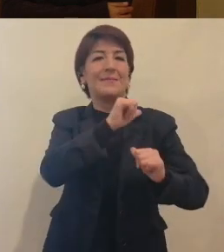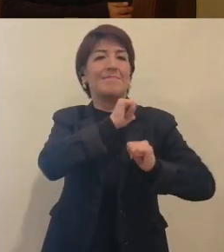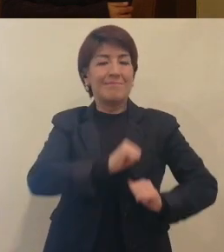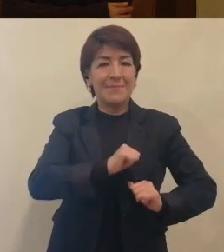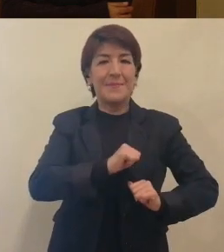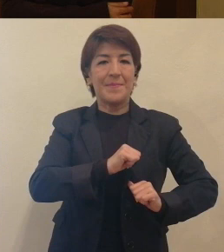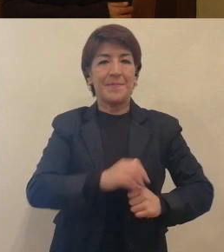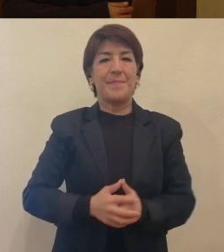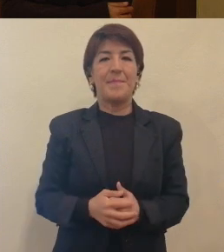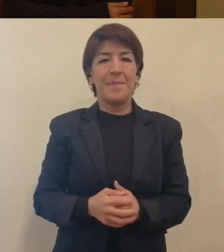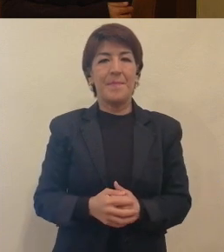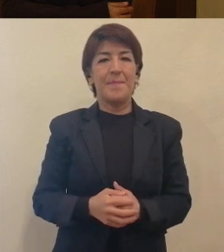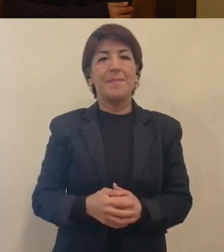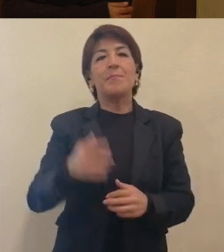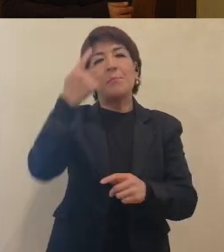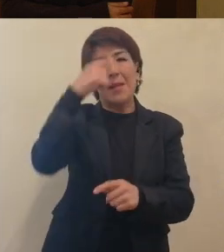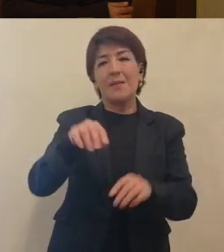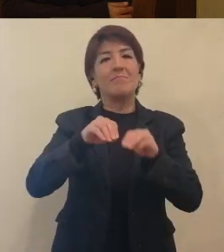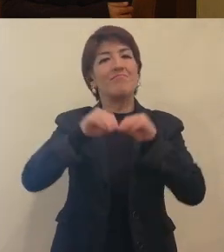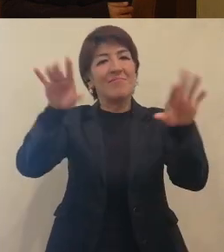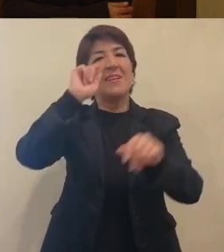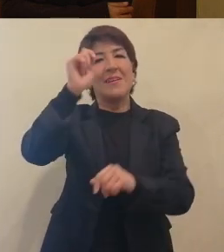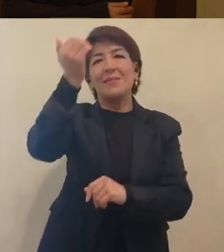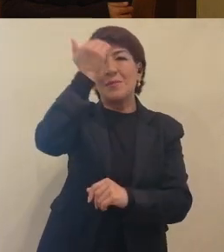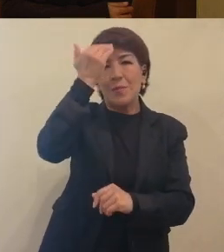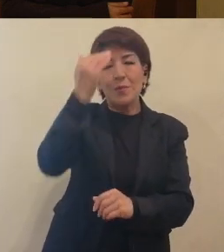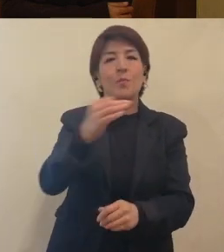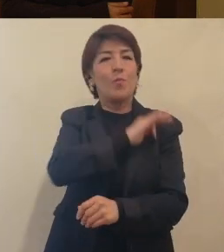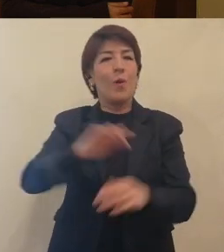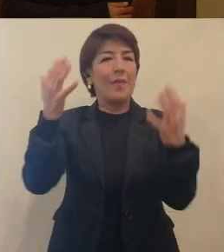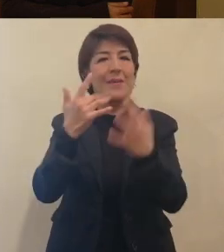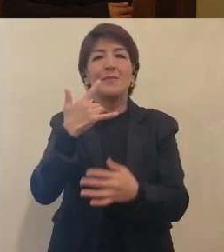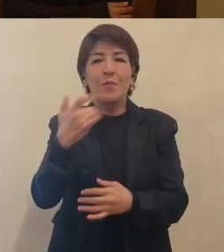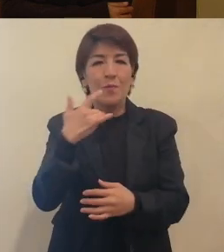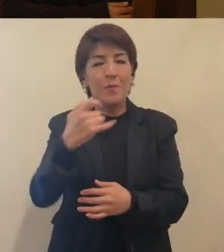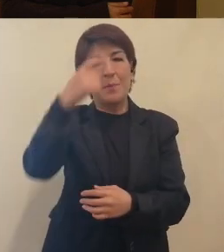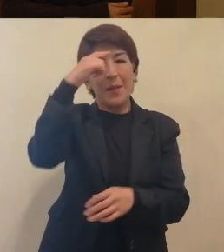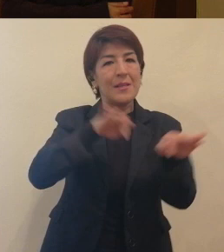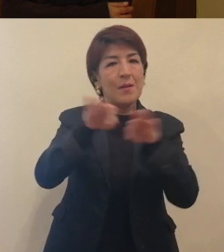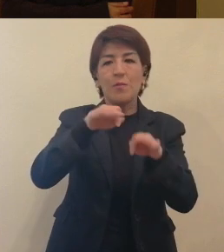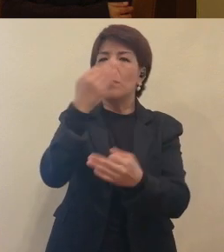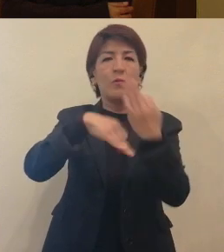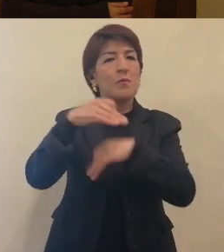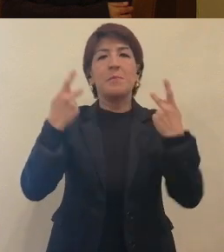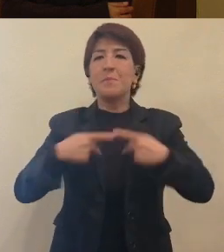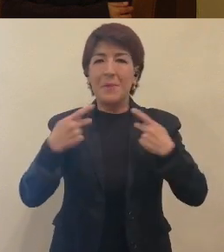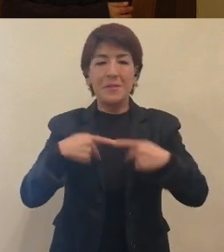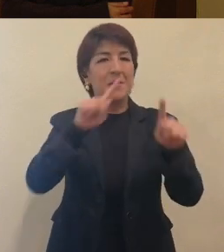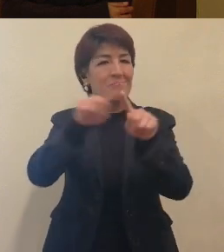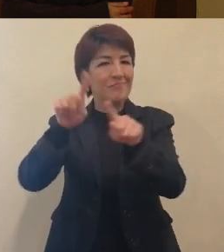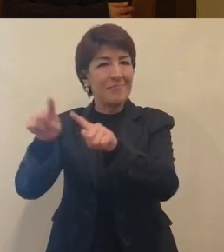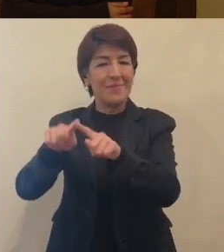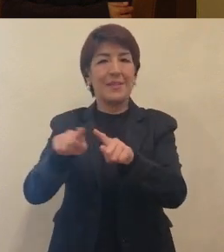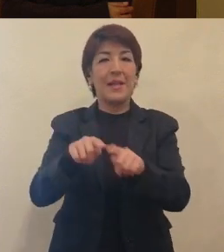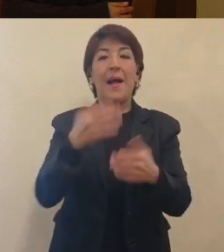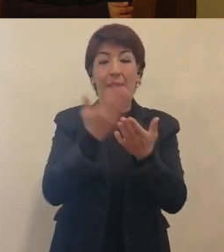el conocimiento de lo que se puede lograr trabajando con todo tipo de personas. Y